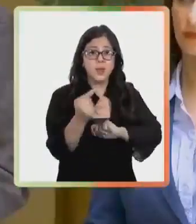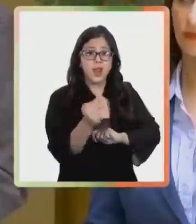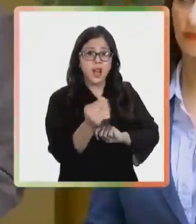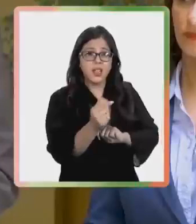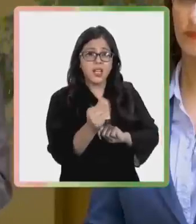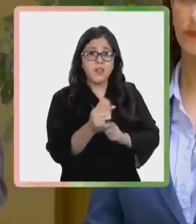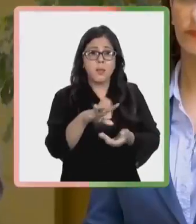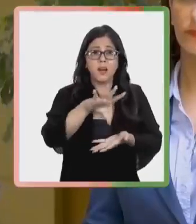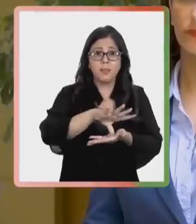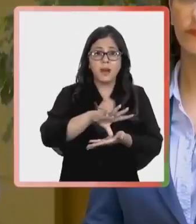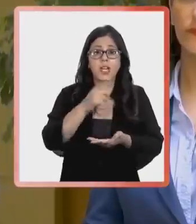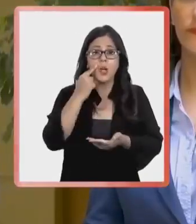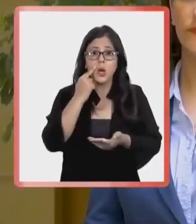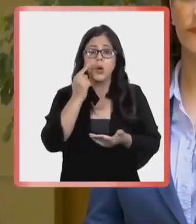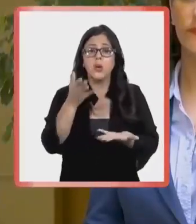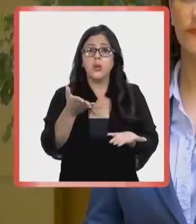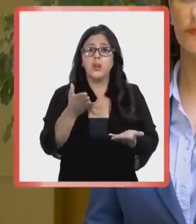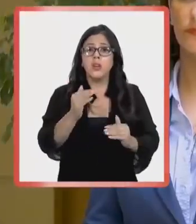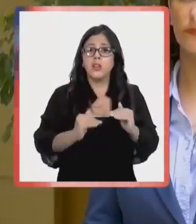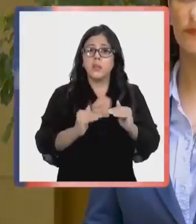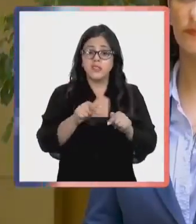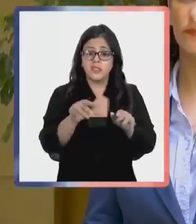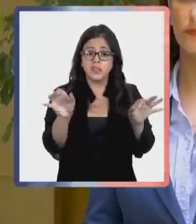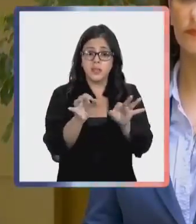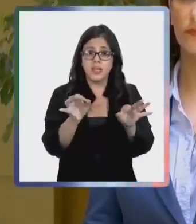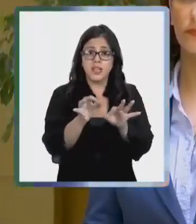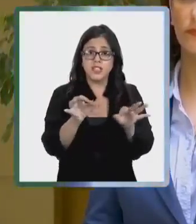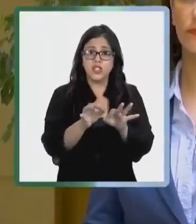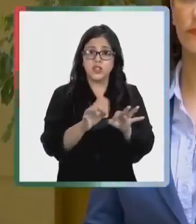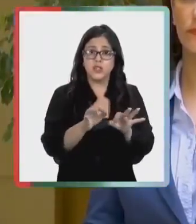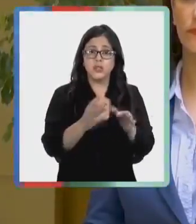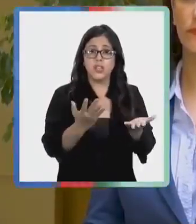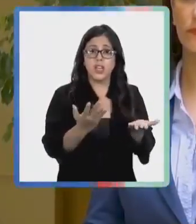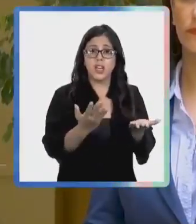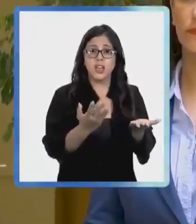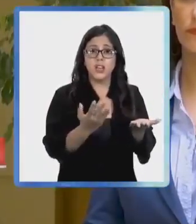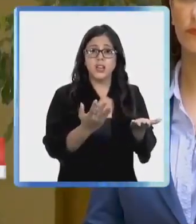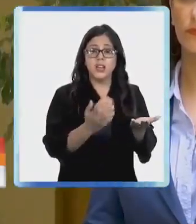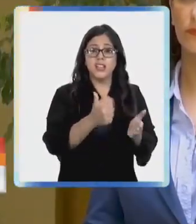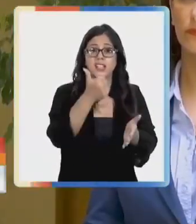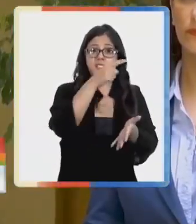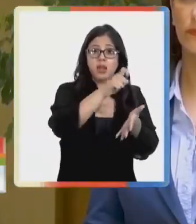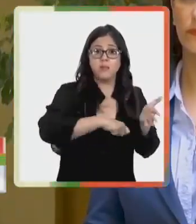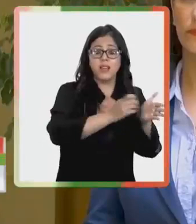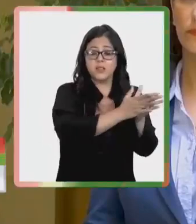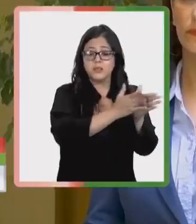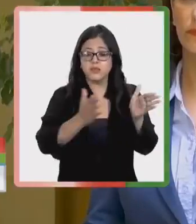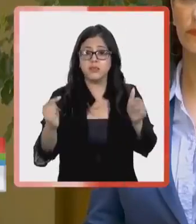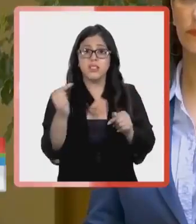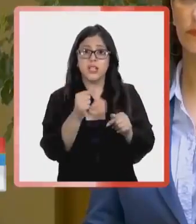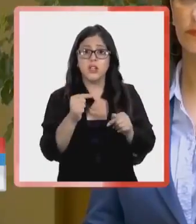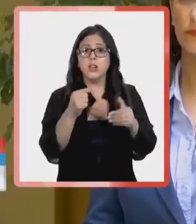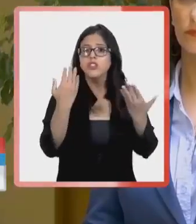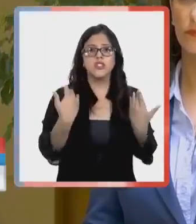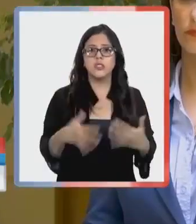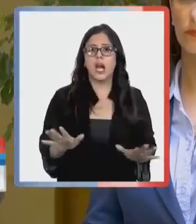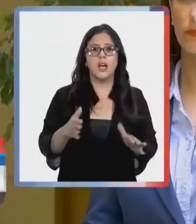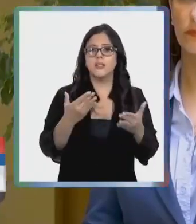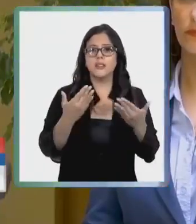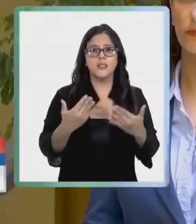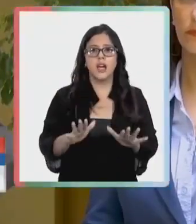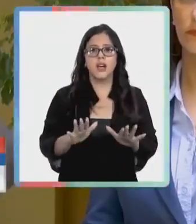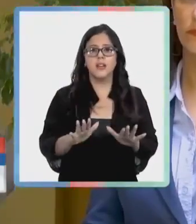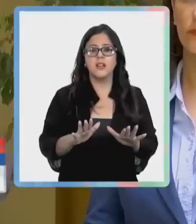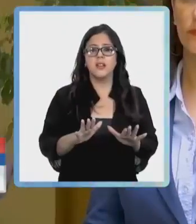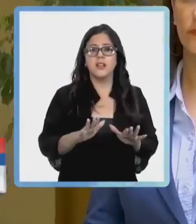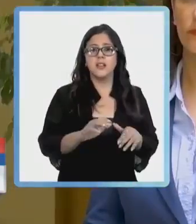recesión, lo que podemos decir es que, de acuerdo a aquella definición de dos trimestres seguidos con cifras negativas, eso